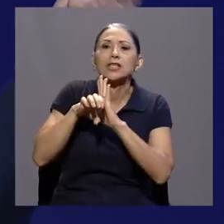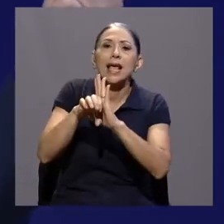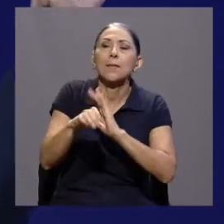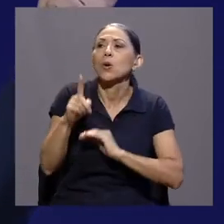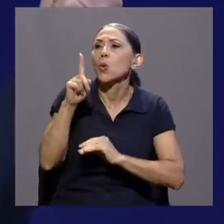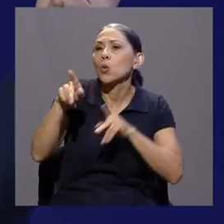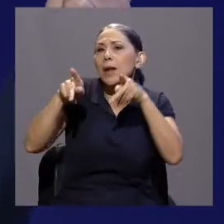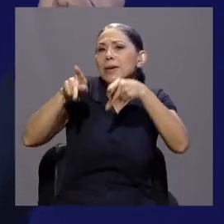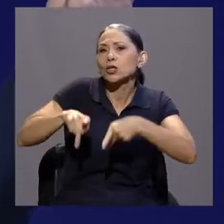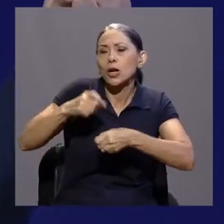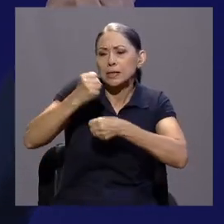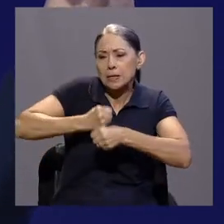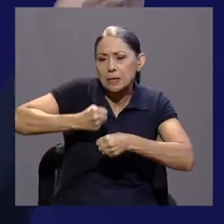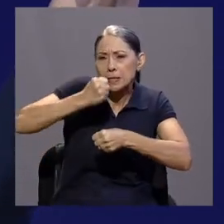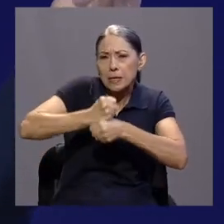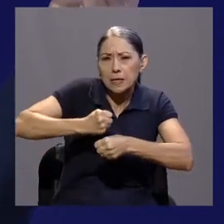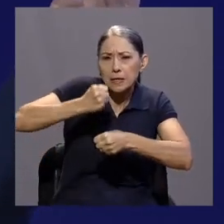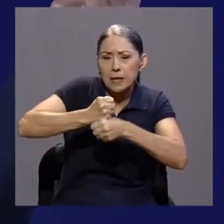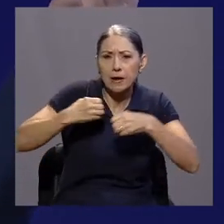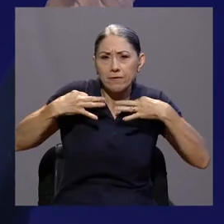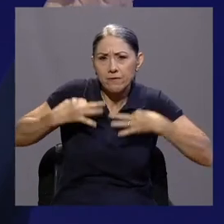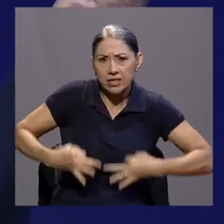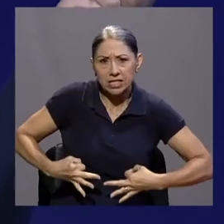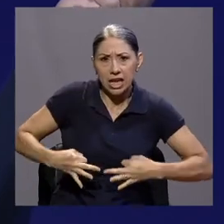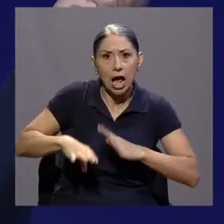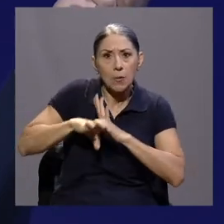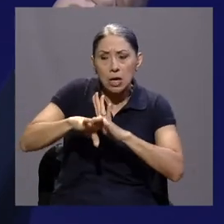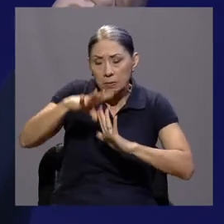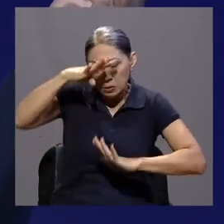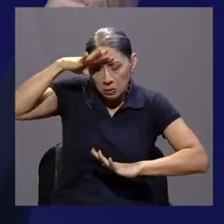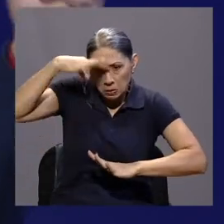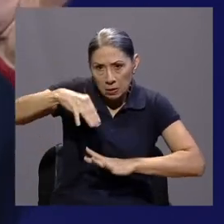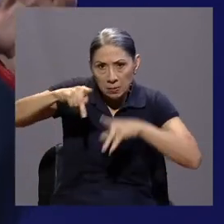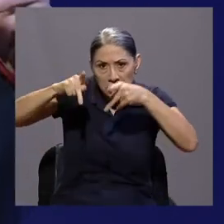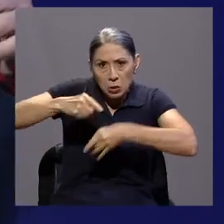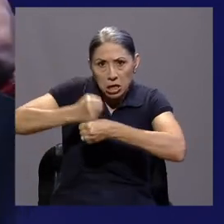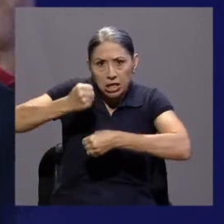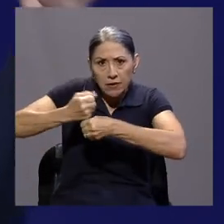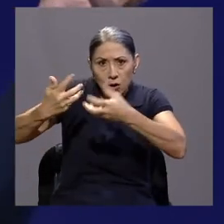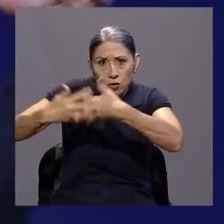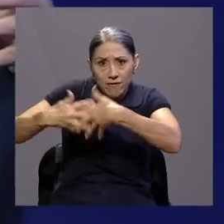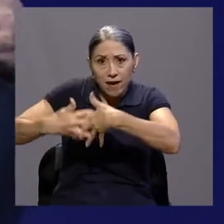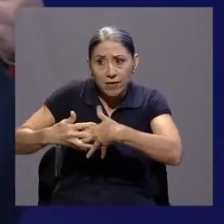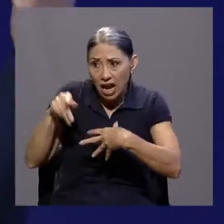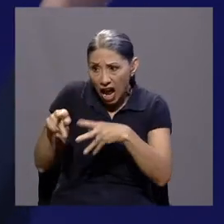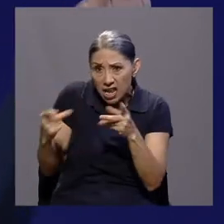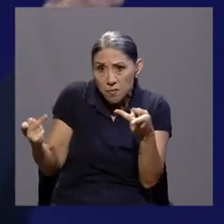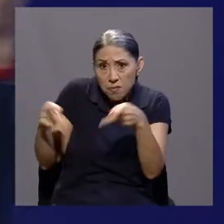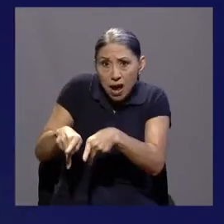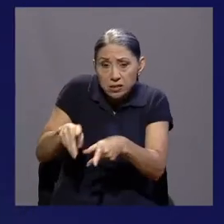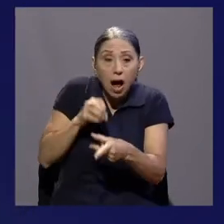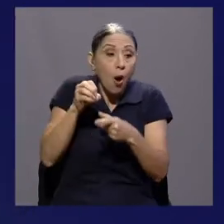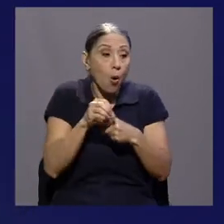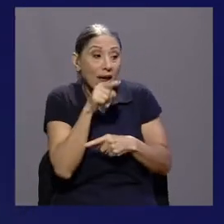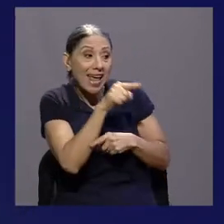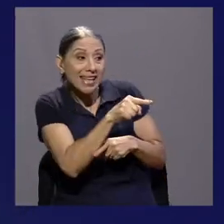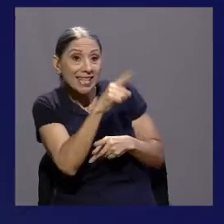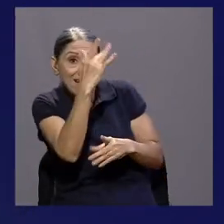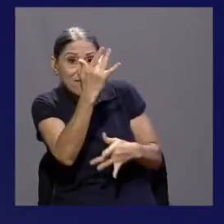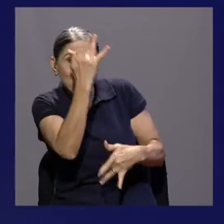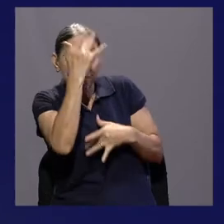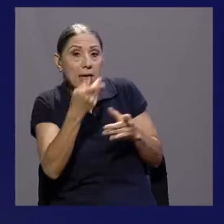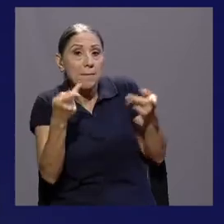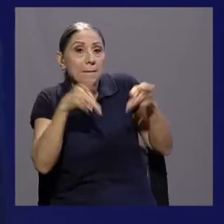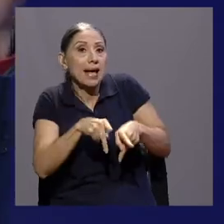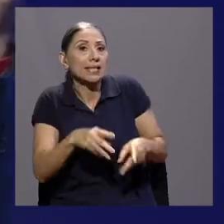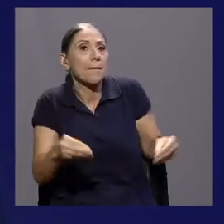realiza una tarea únicamente física, por ejemplo, un operario de una fábrica o se da más en otros mandos, en niveles tal vez